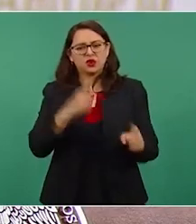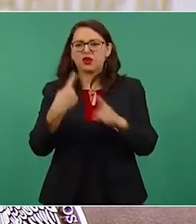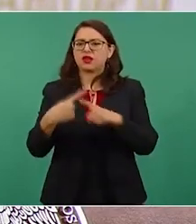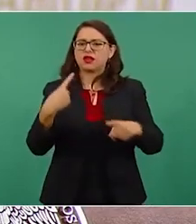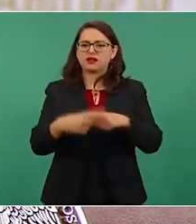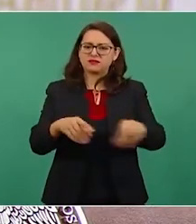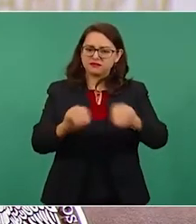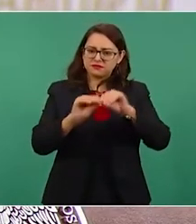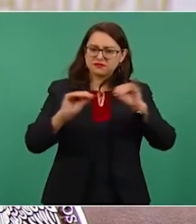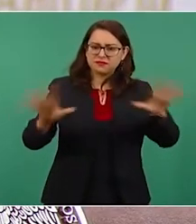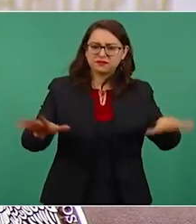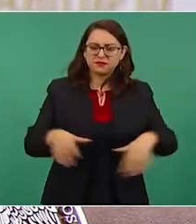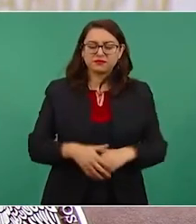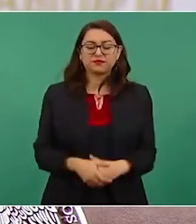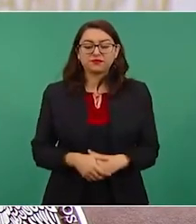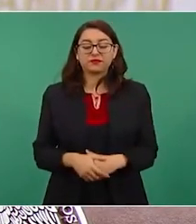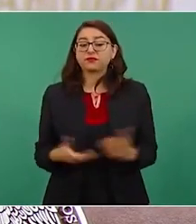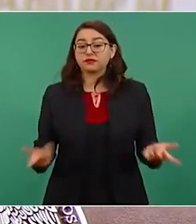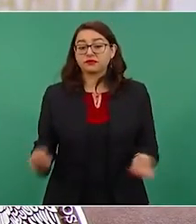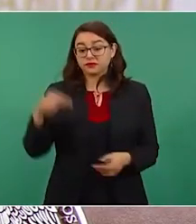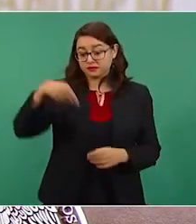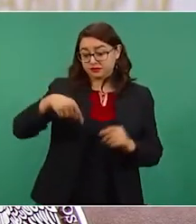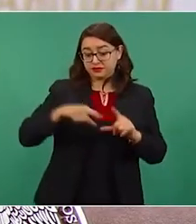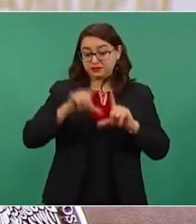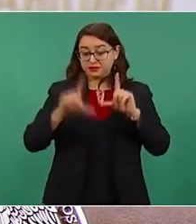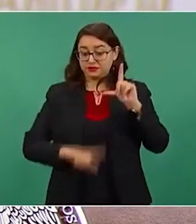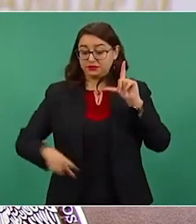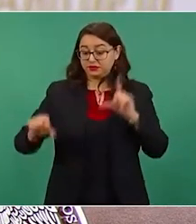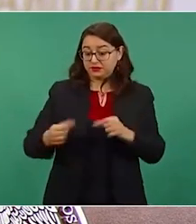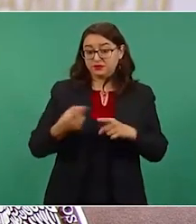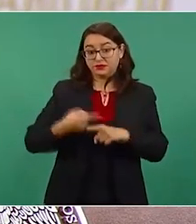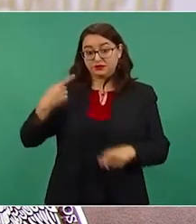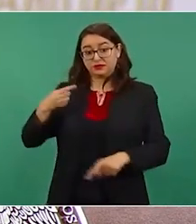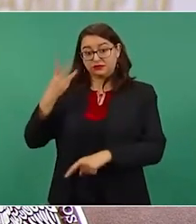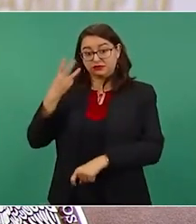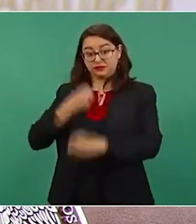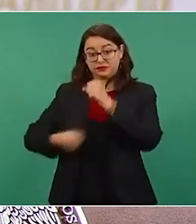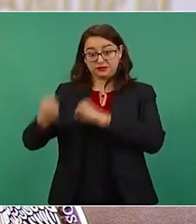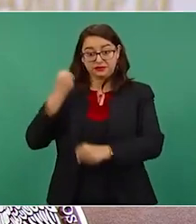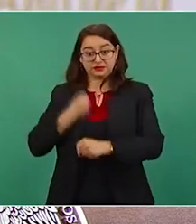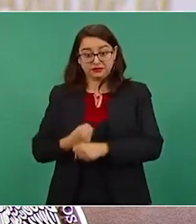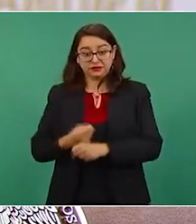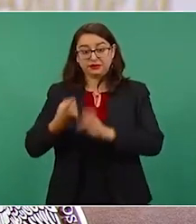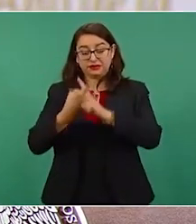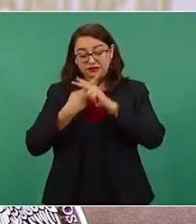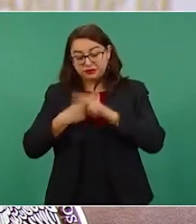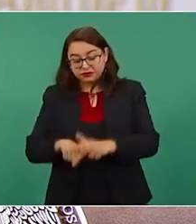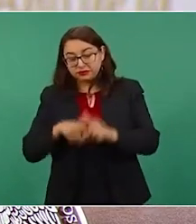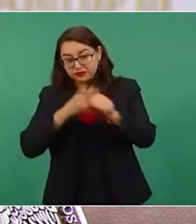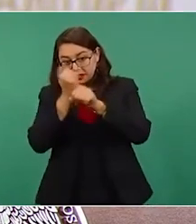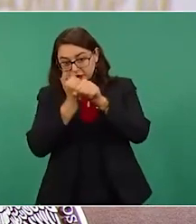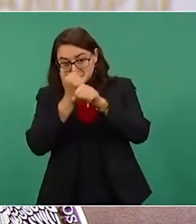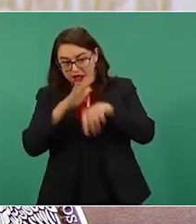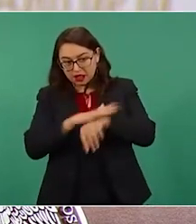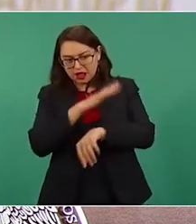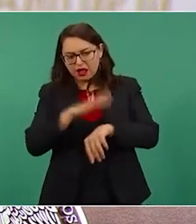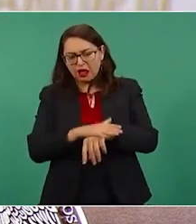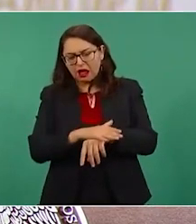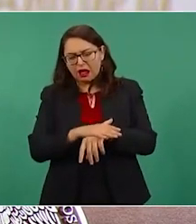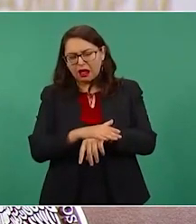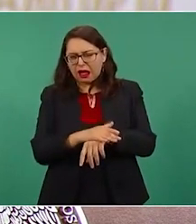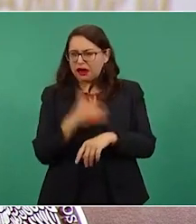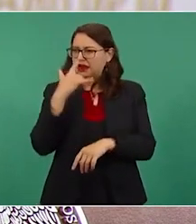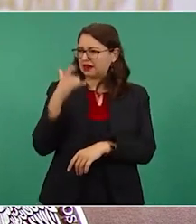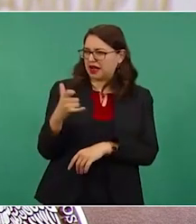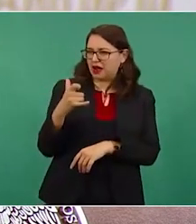El índice de Estado de Derecho en México se elabora desde hace tres años. Casualmente, al mismo tiempo que López